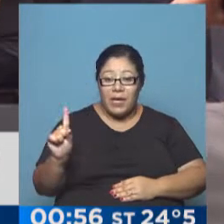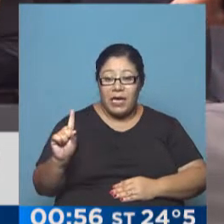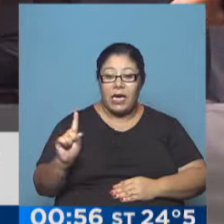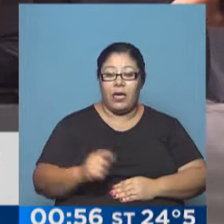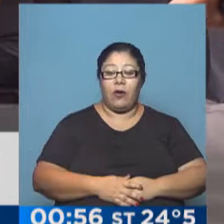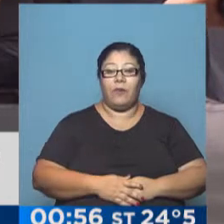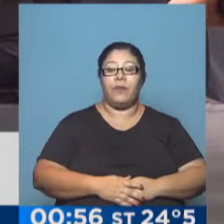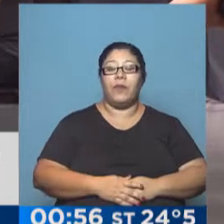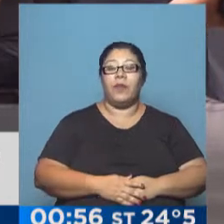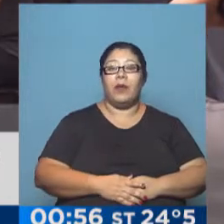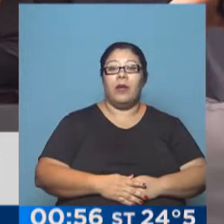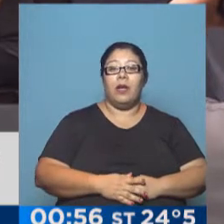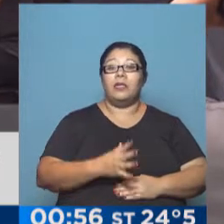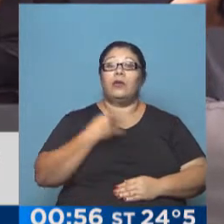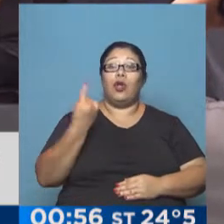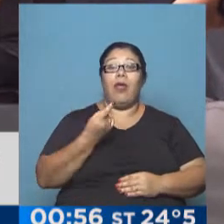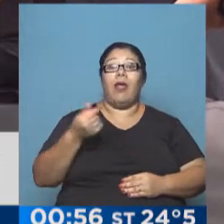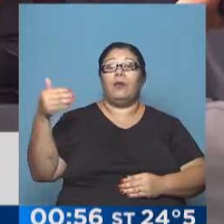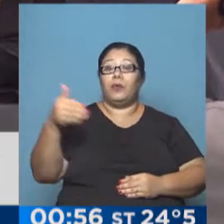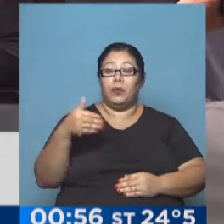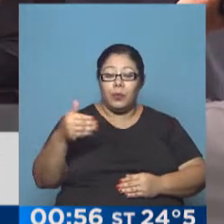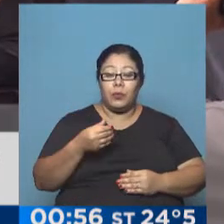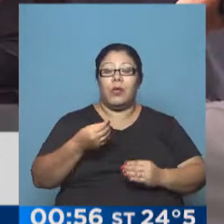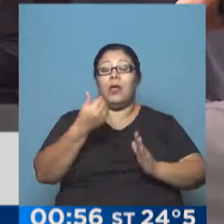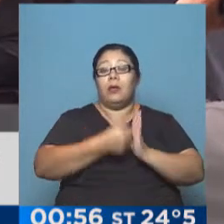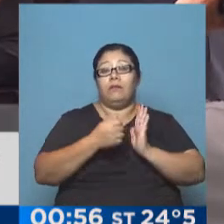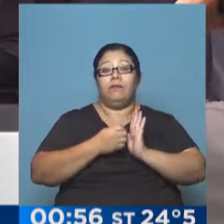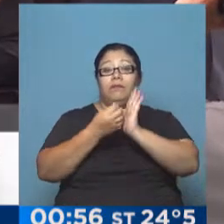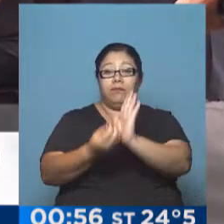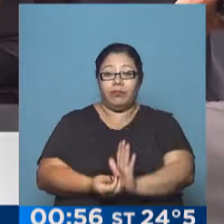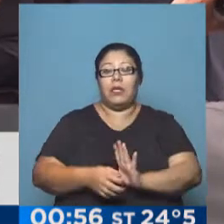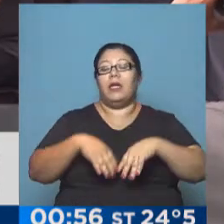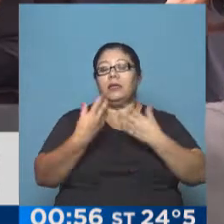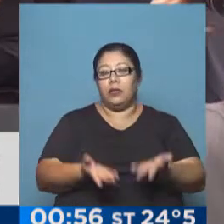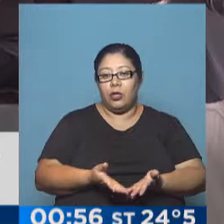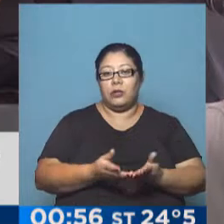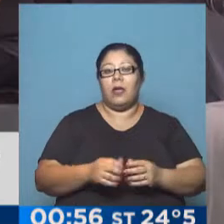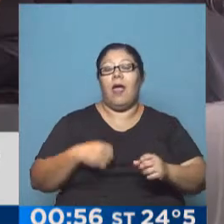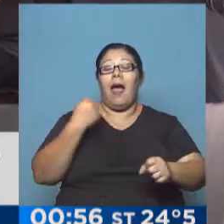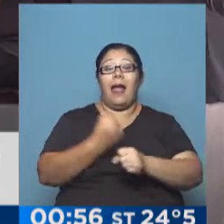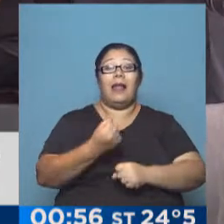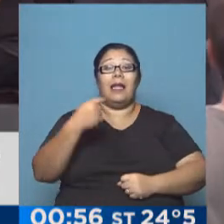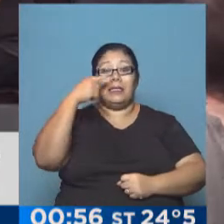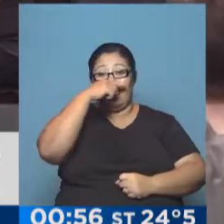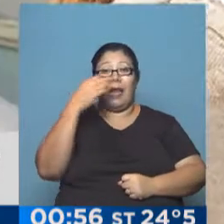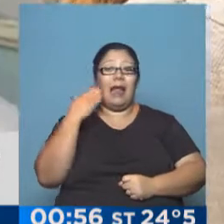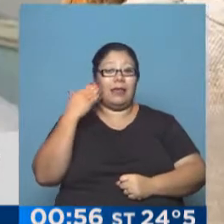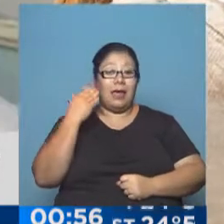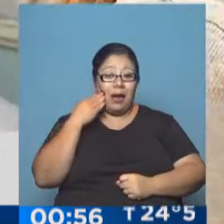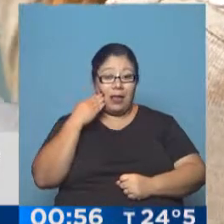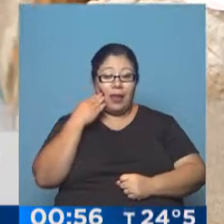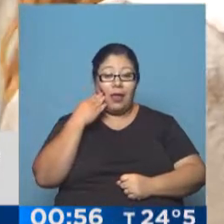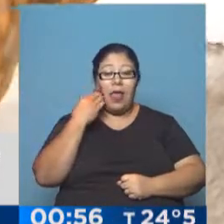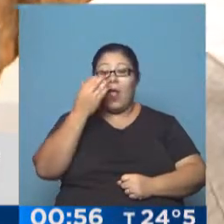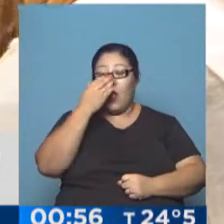de entregar el acta para su firma, la reunión pasó a un nuevo cuarto intermedio hasta las 19, que luego se postergó hasta las 22.